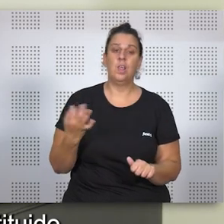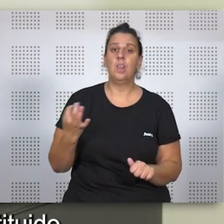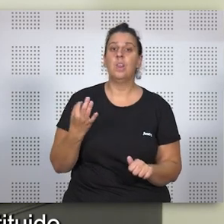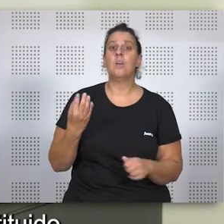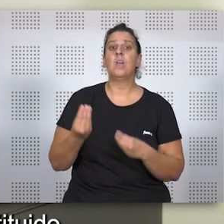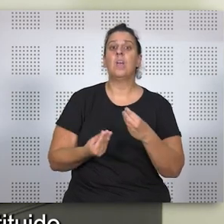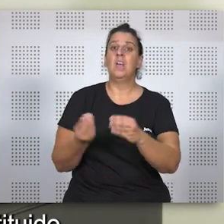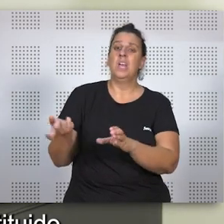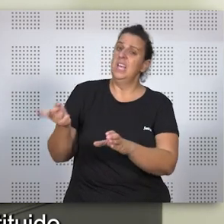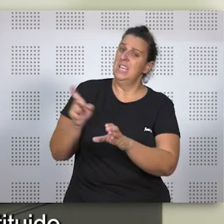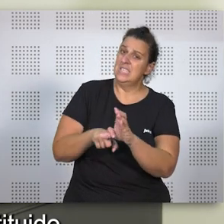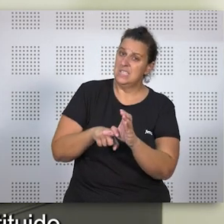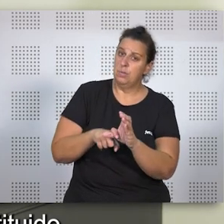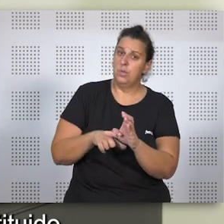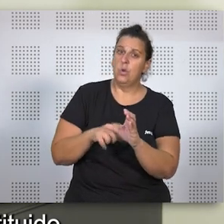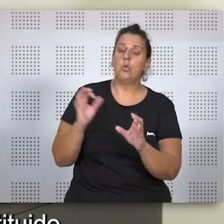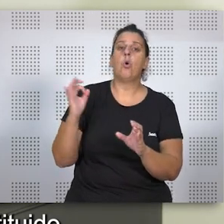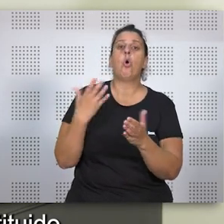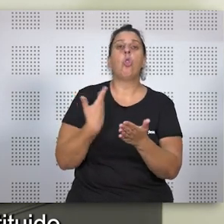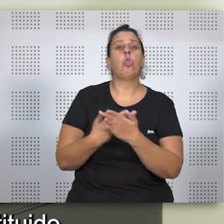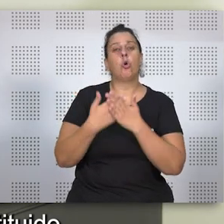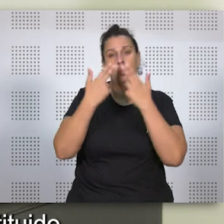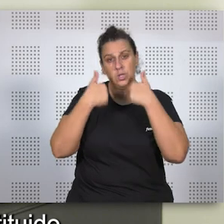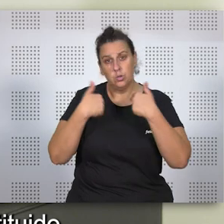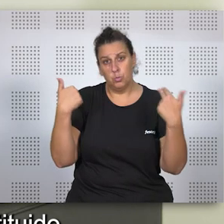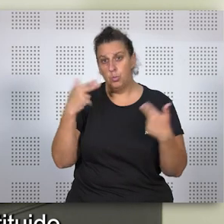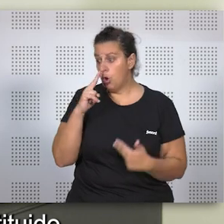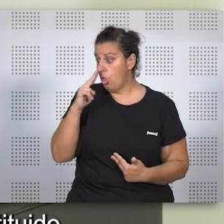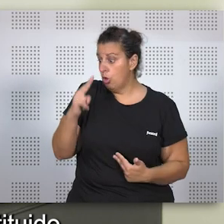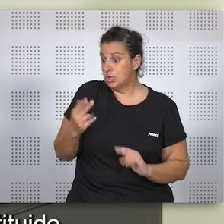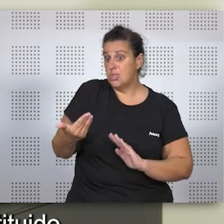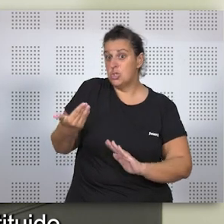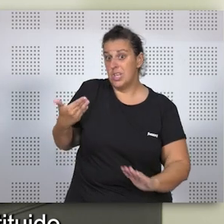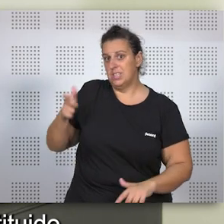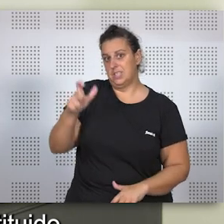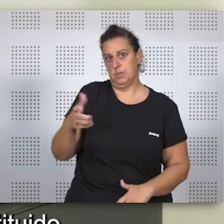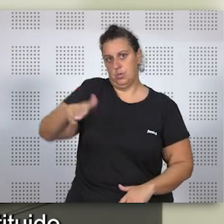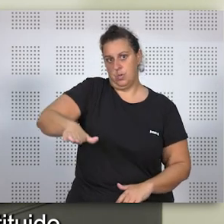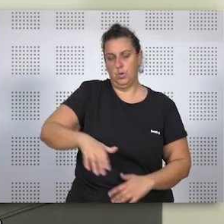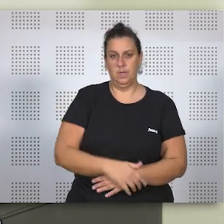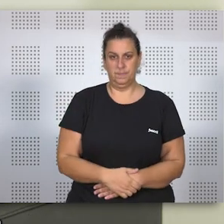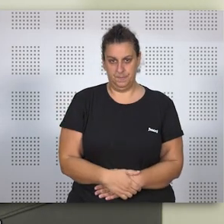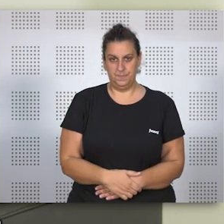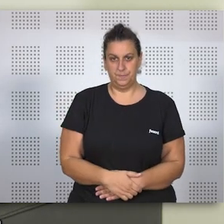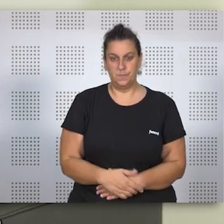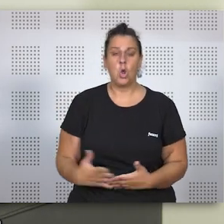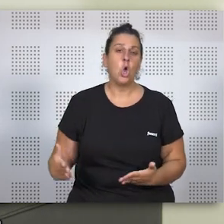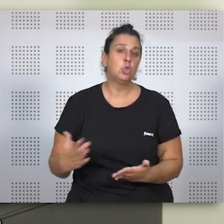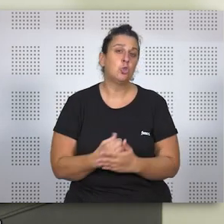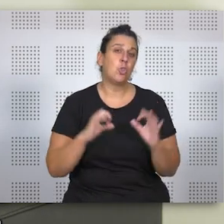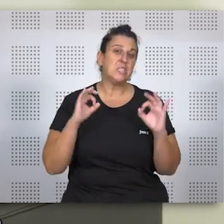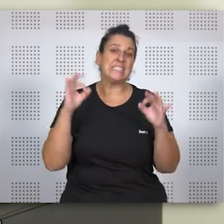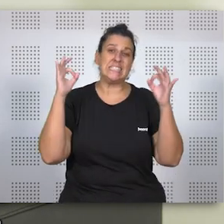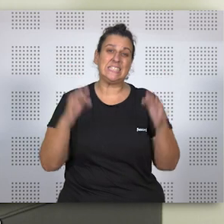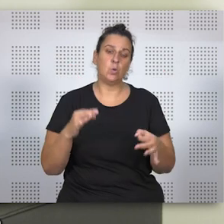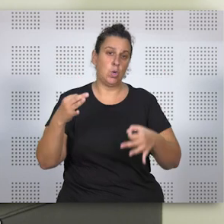la inscripción o haber constituido documento público con dos años de antelación al fallecimiento. Todo esto, claro, en cuanto a la